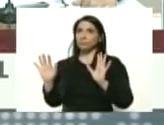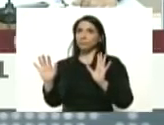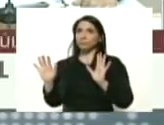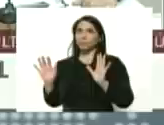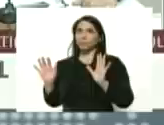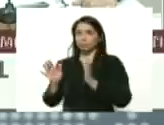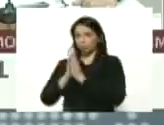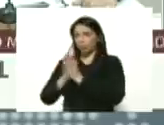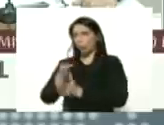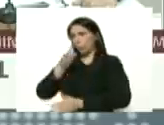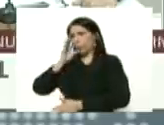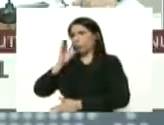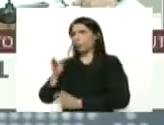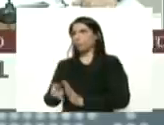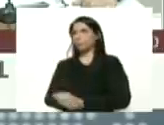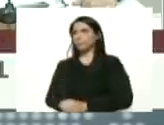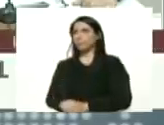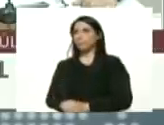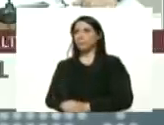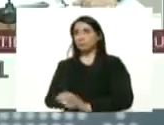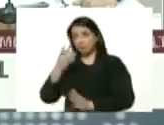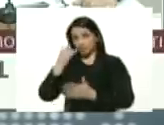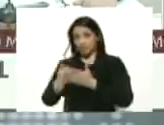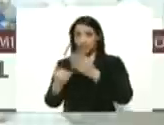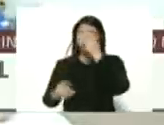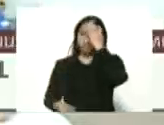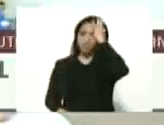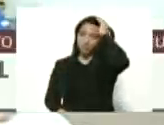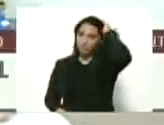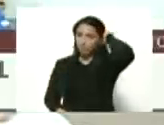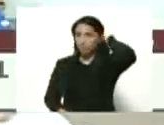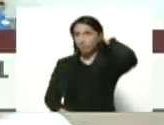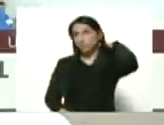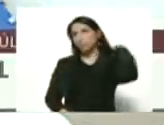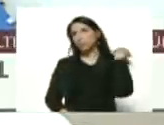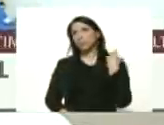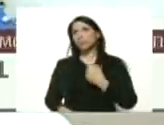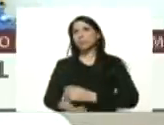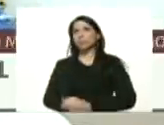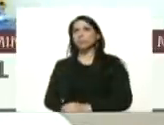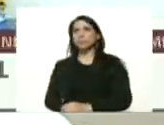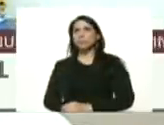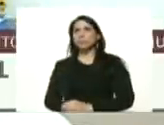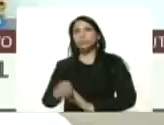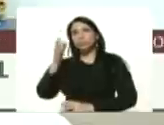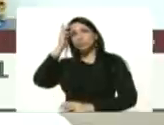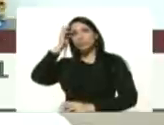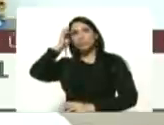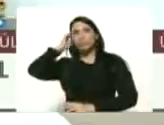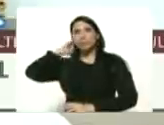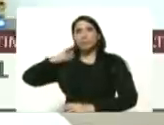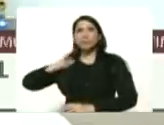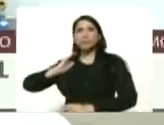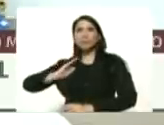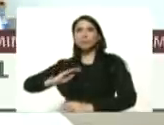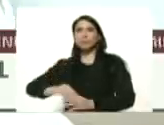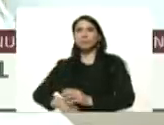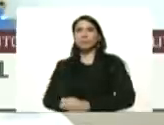agua fíjense ustedes estábamos precisamente en estas propuestas